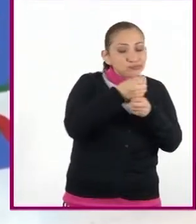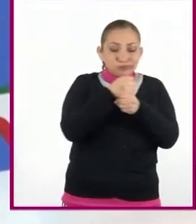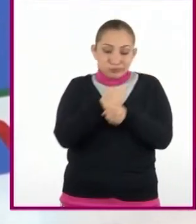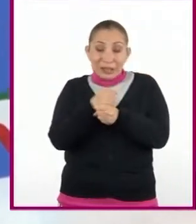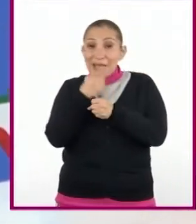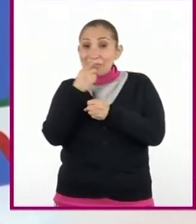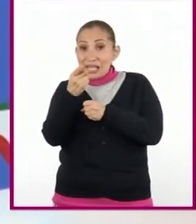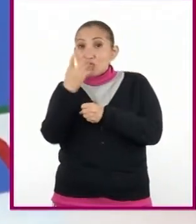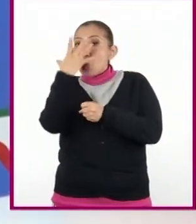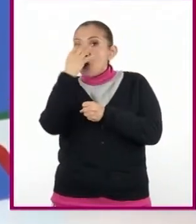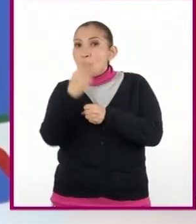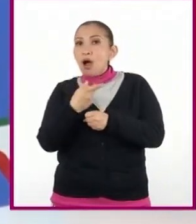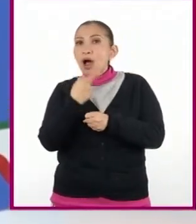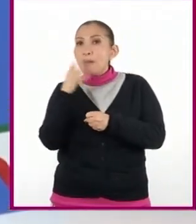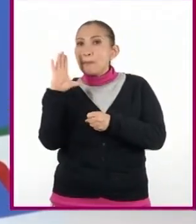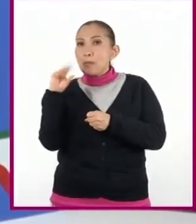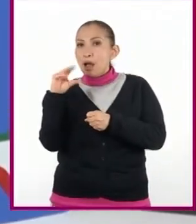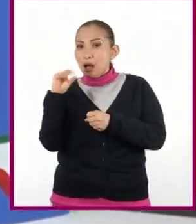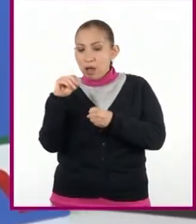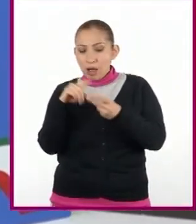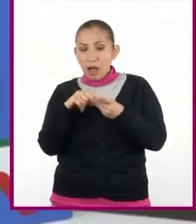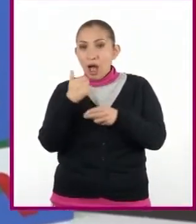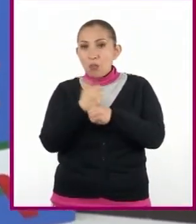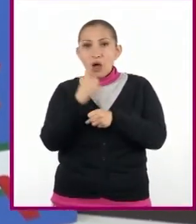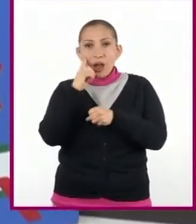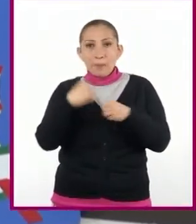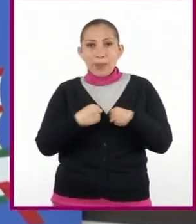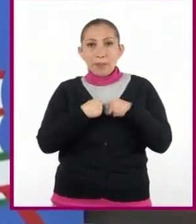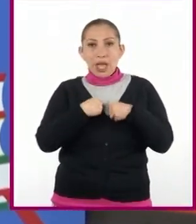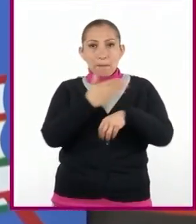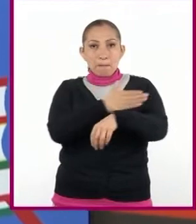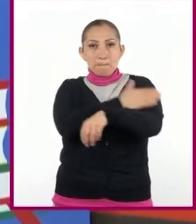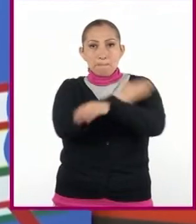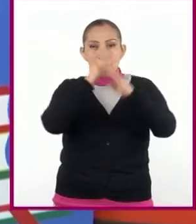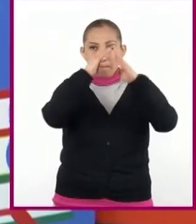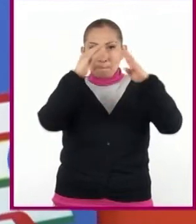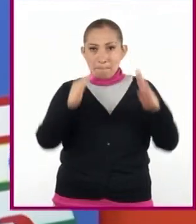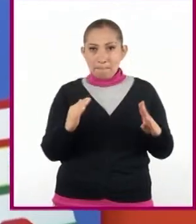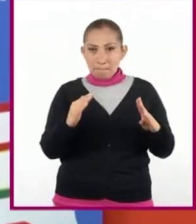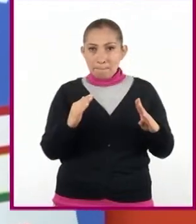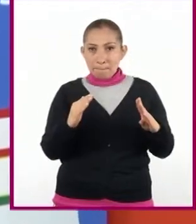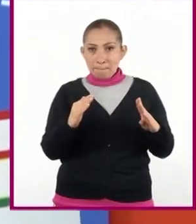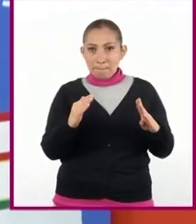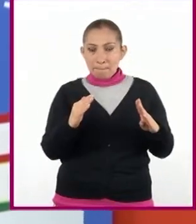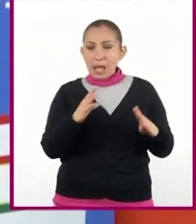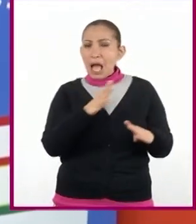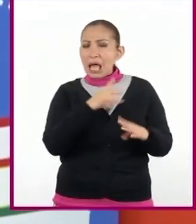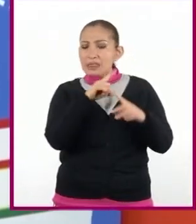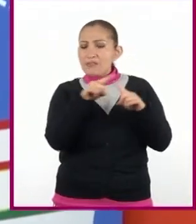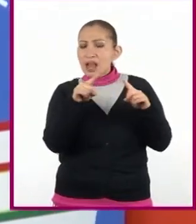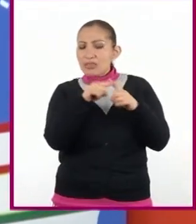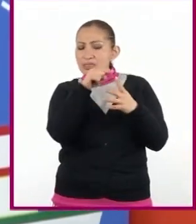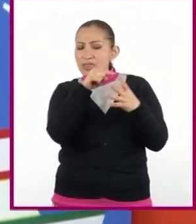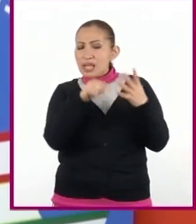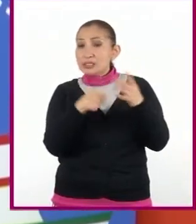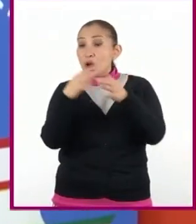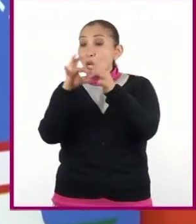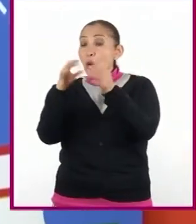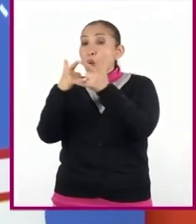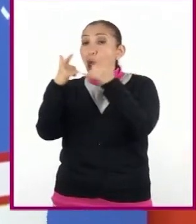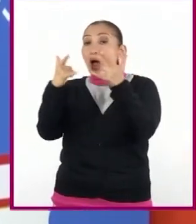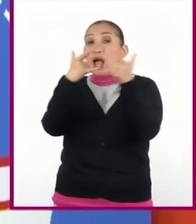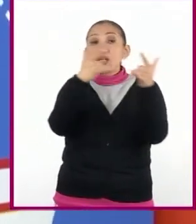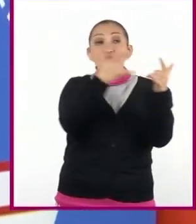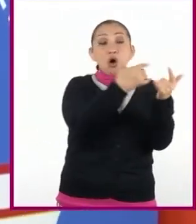Menciona a un lobo que habla. La abuela vivía en una cabaña. Ahora bien, existen varios tipos de cuentos y